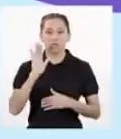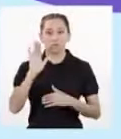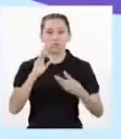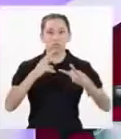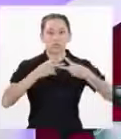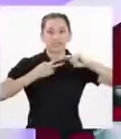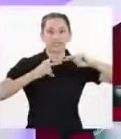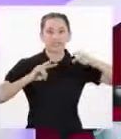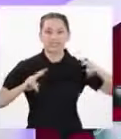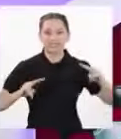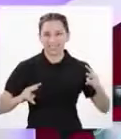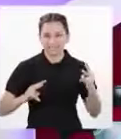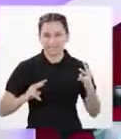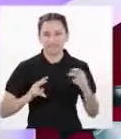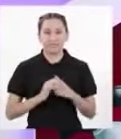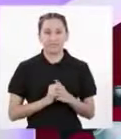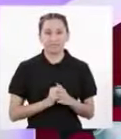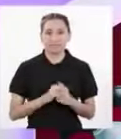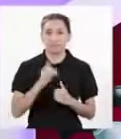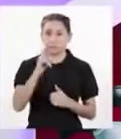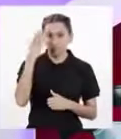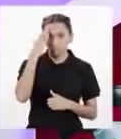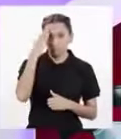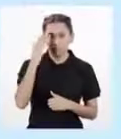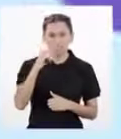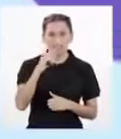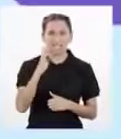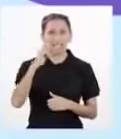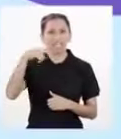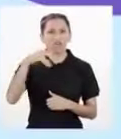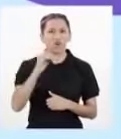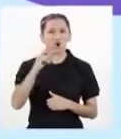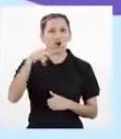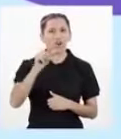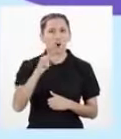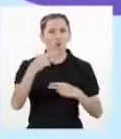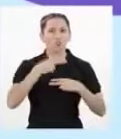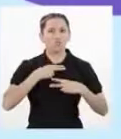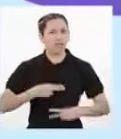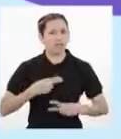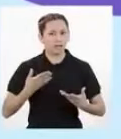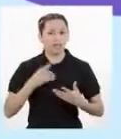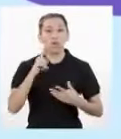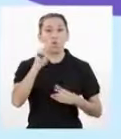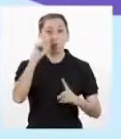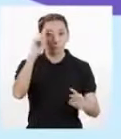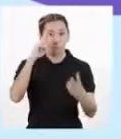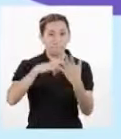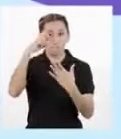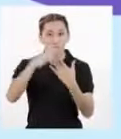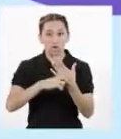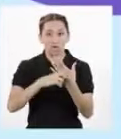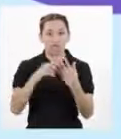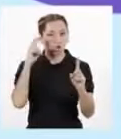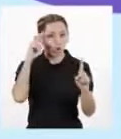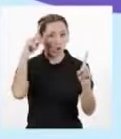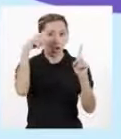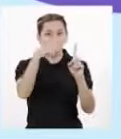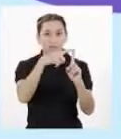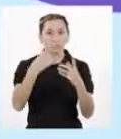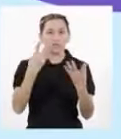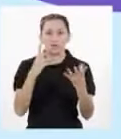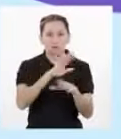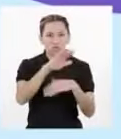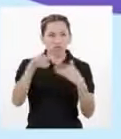genético ¿Qué sabes del proyecto Genoma Humano? Es un proyecto científico que tiene como objetivo descifrar toda la